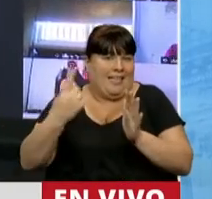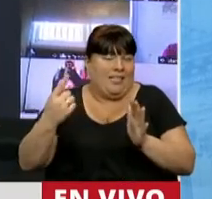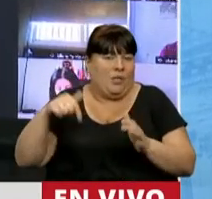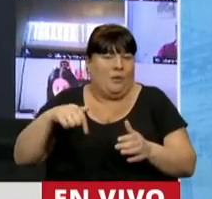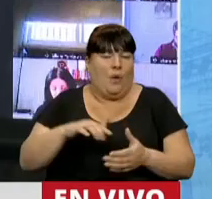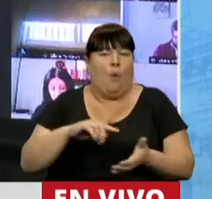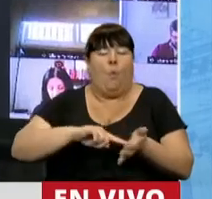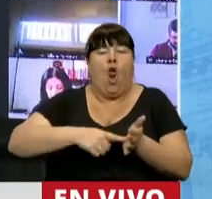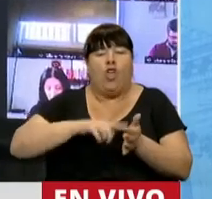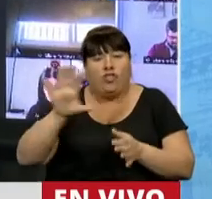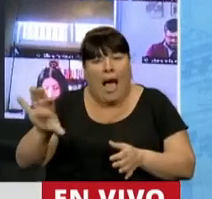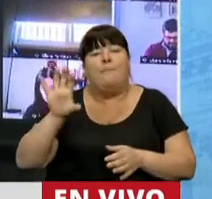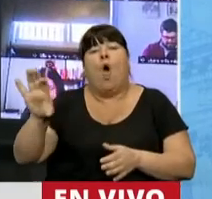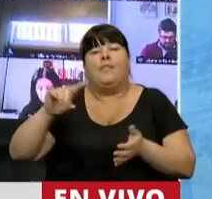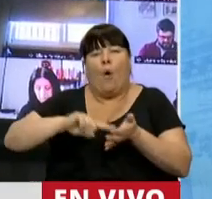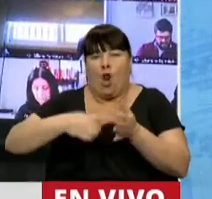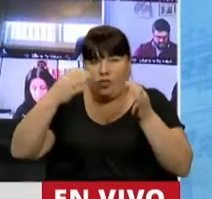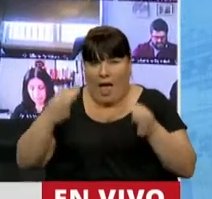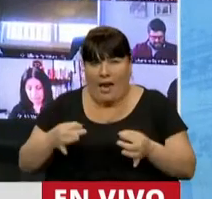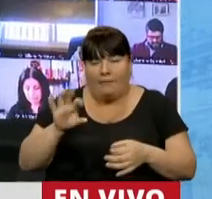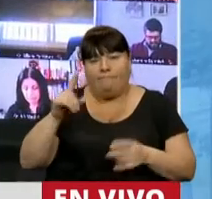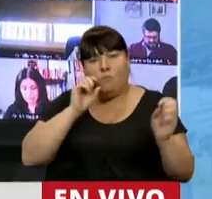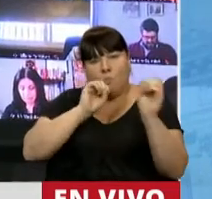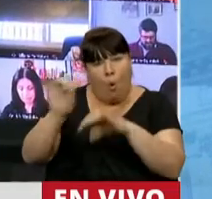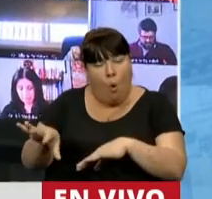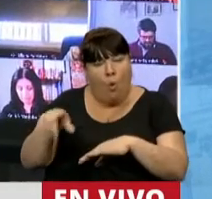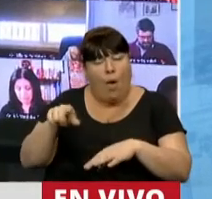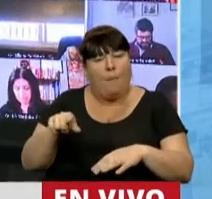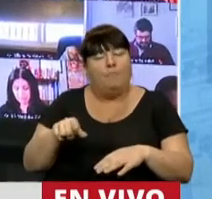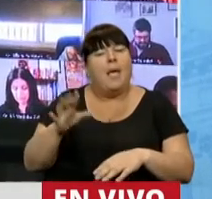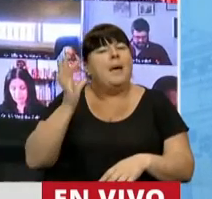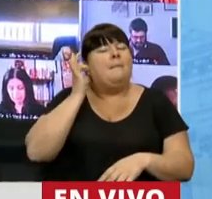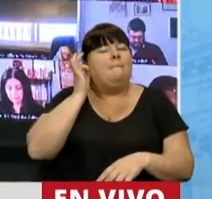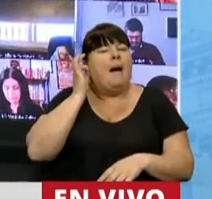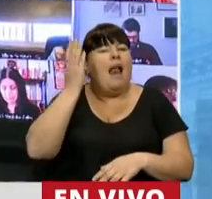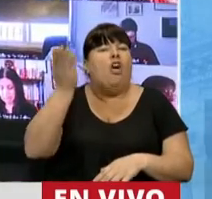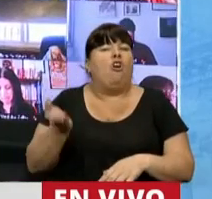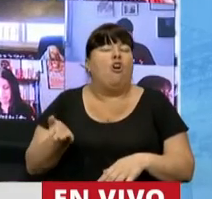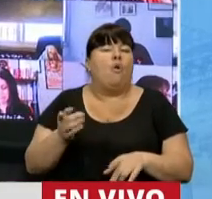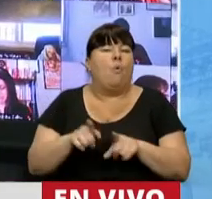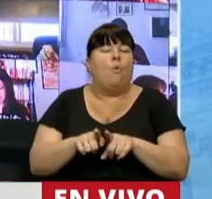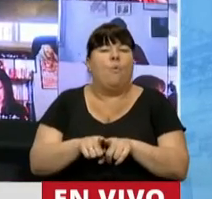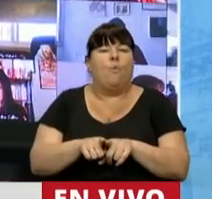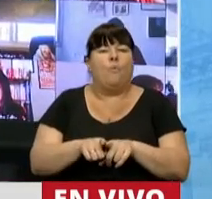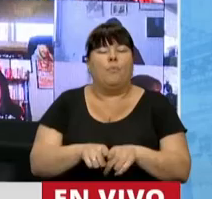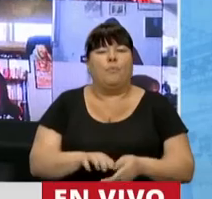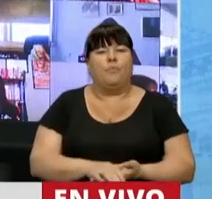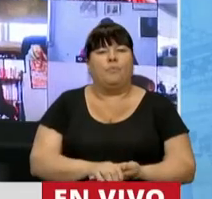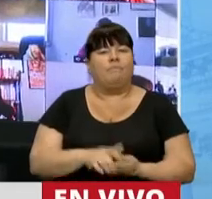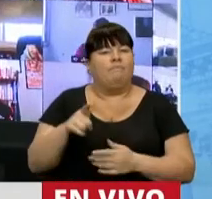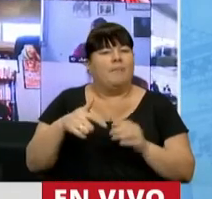de Buenos Aires y en la provincia de Buenos Aires. Maradona fue el